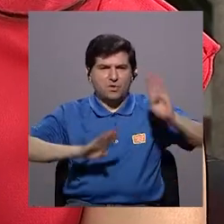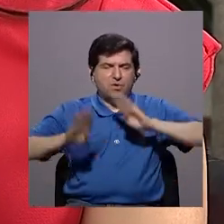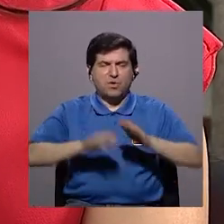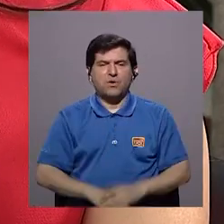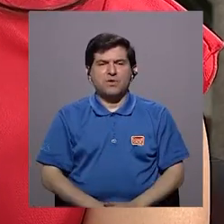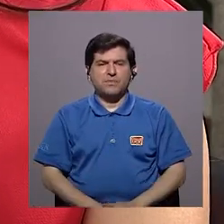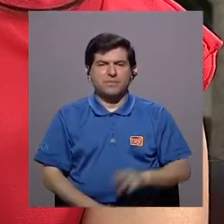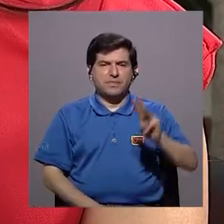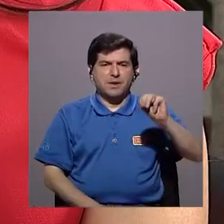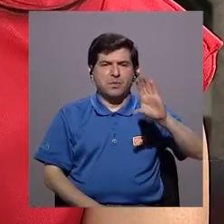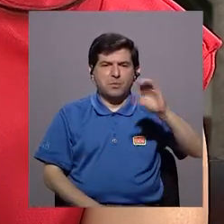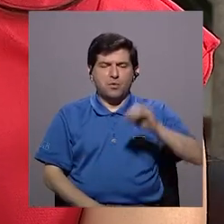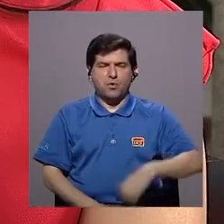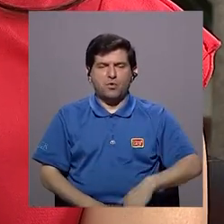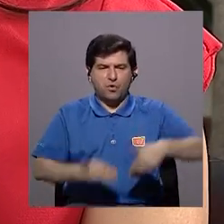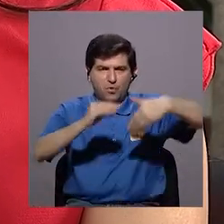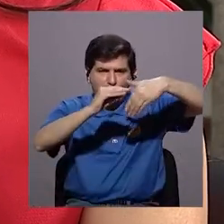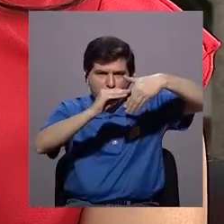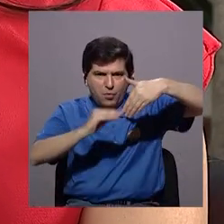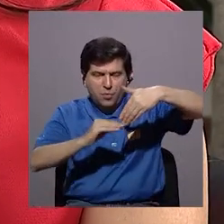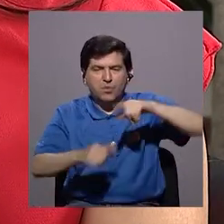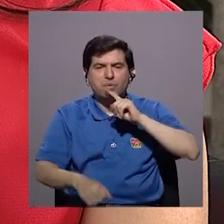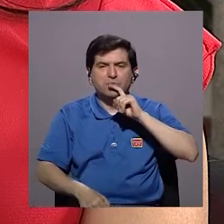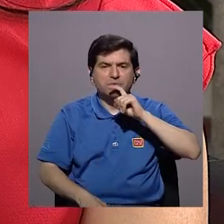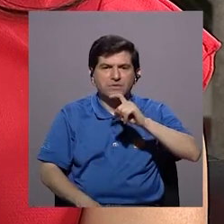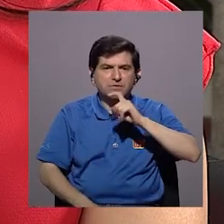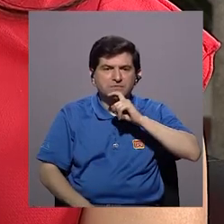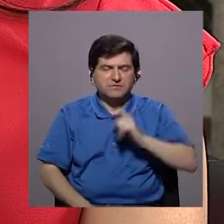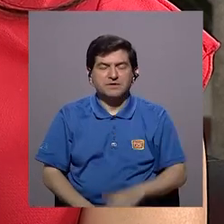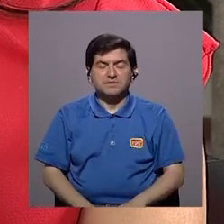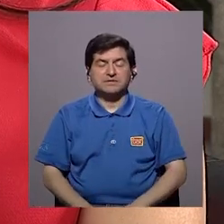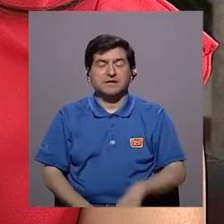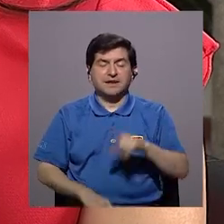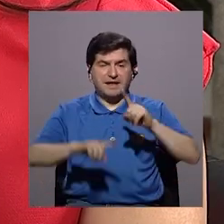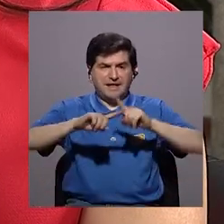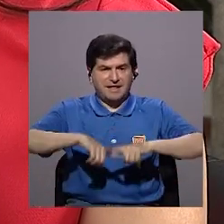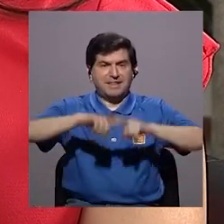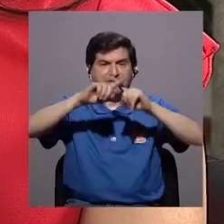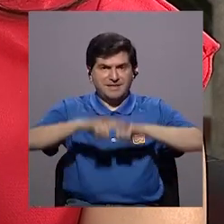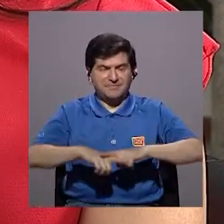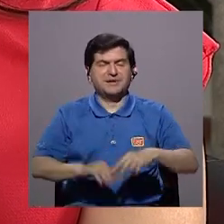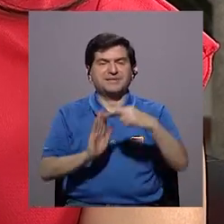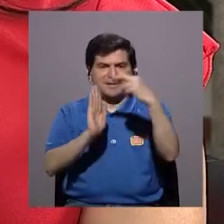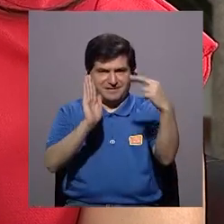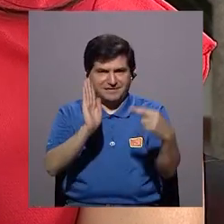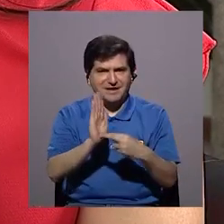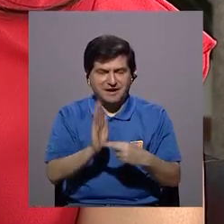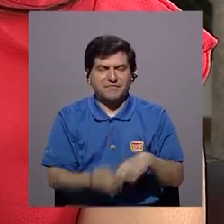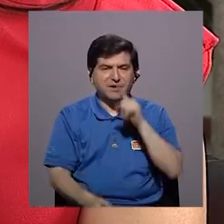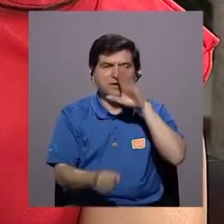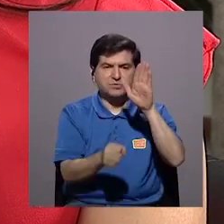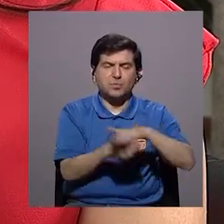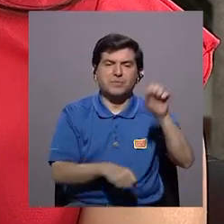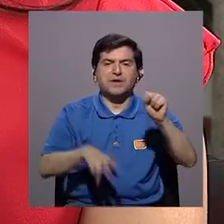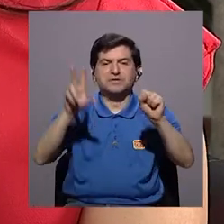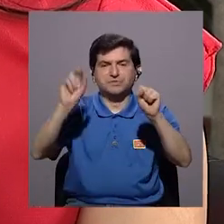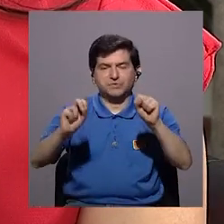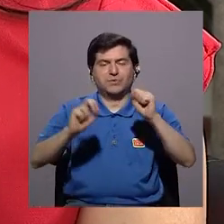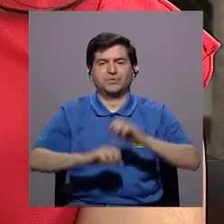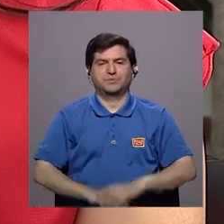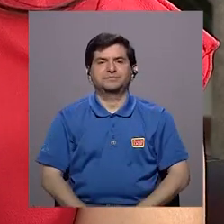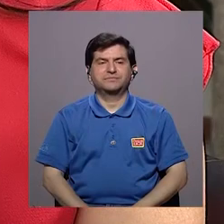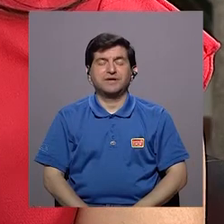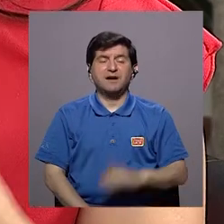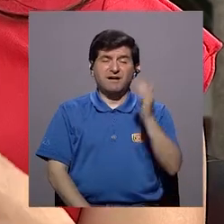cervical. Entonces, depende mucho si uno cumple o no las reglas, si la mujer cumple o la pareja cumple las reglas o no, porque muchas